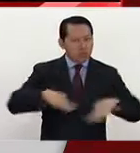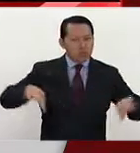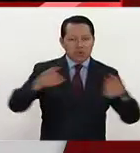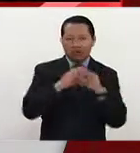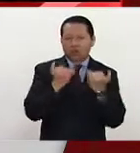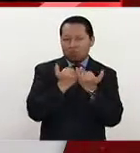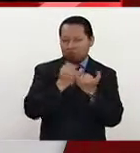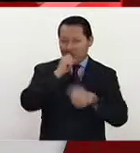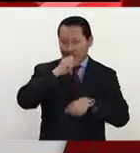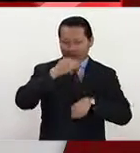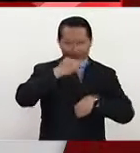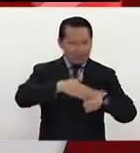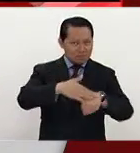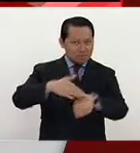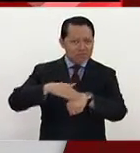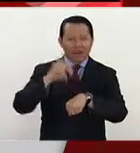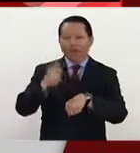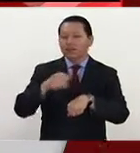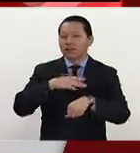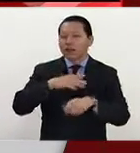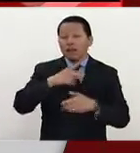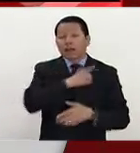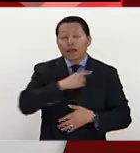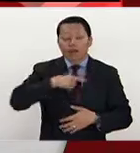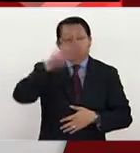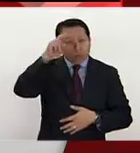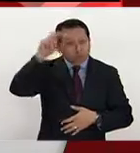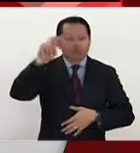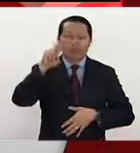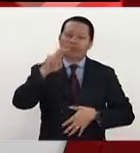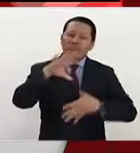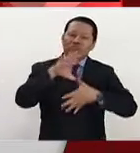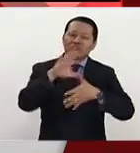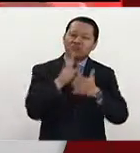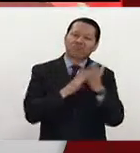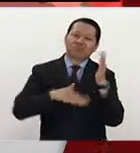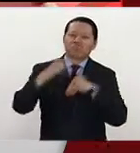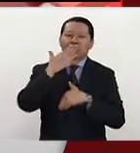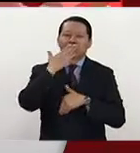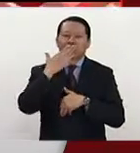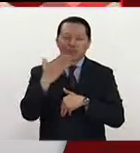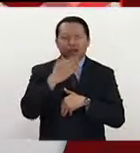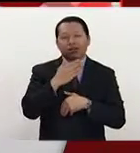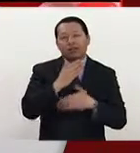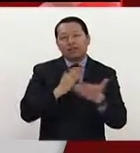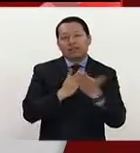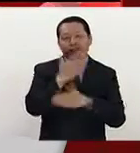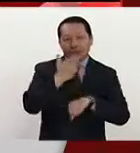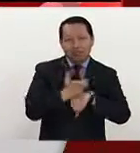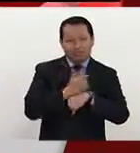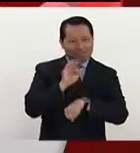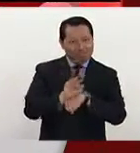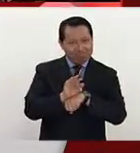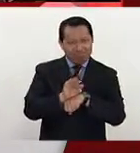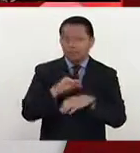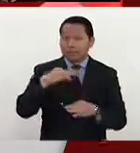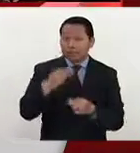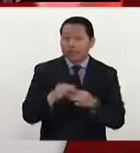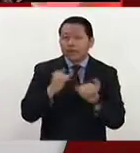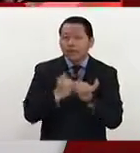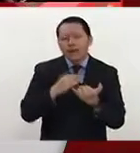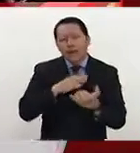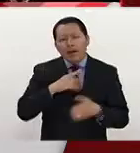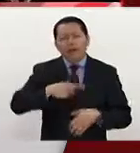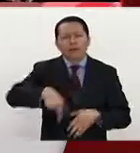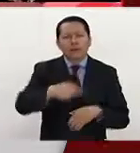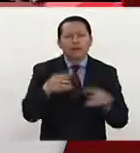llamando a que el sueño americano se cumpla y pues intenta ser un poco conciliador hasta cierto punto con los